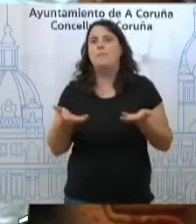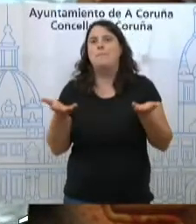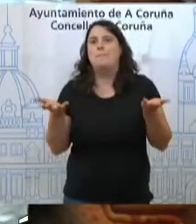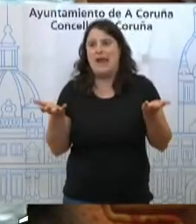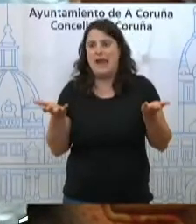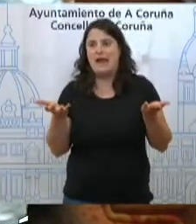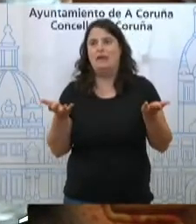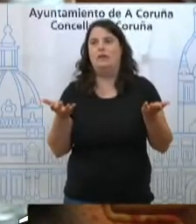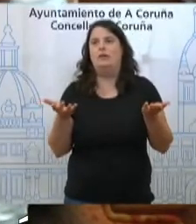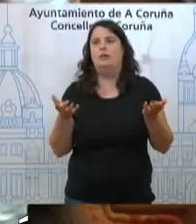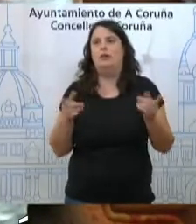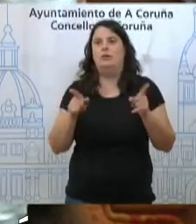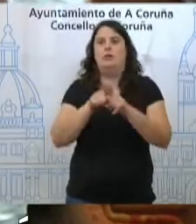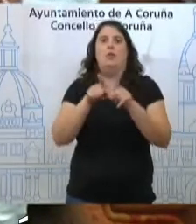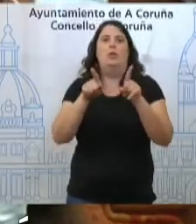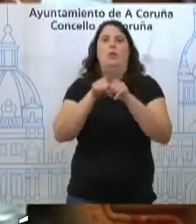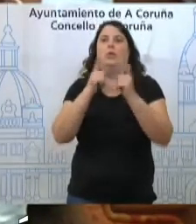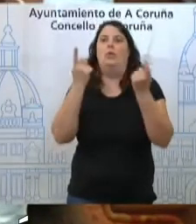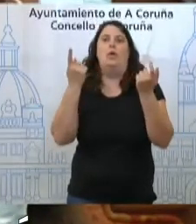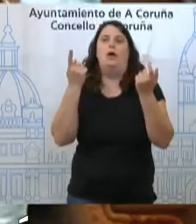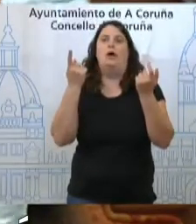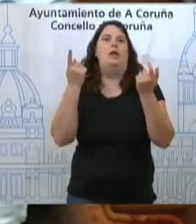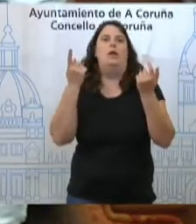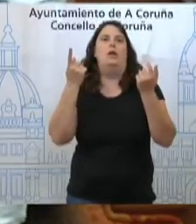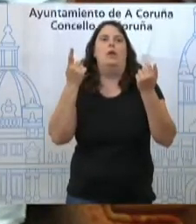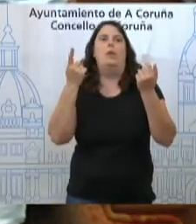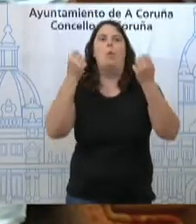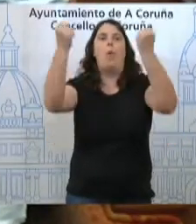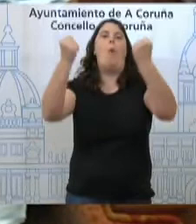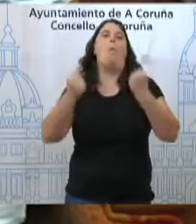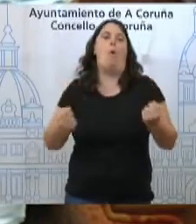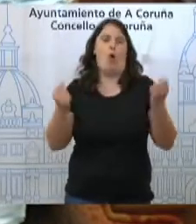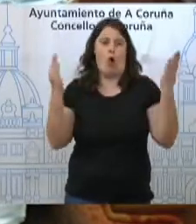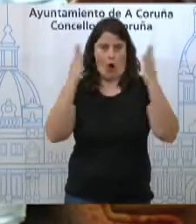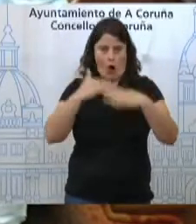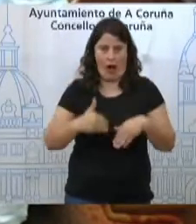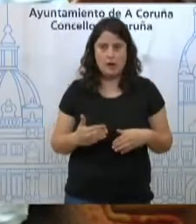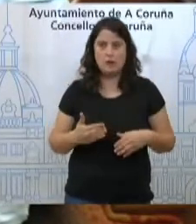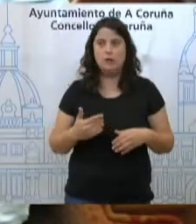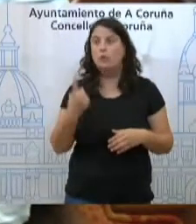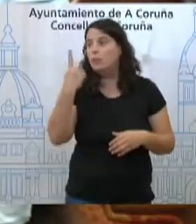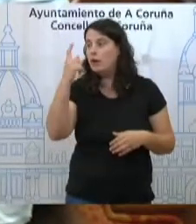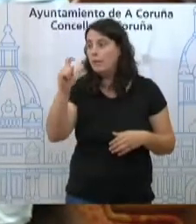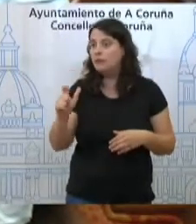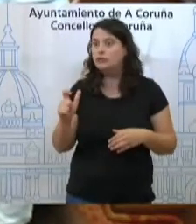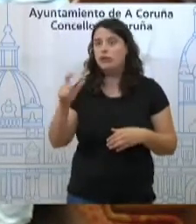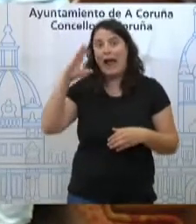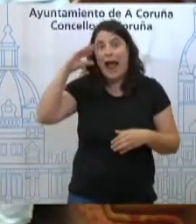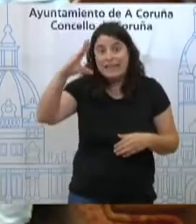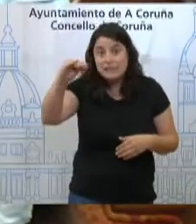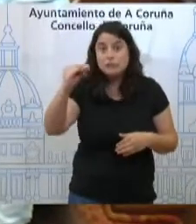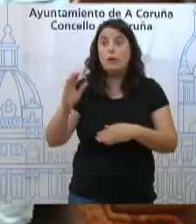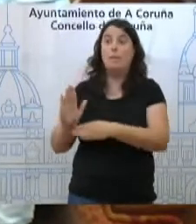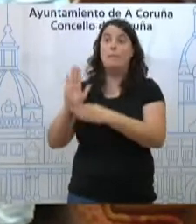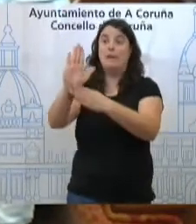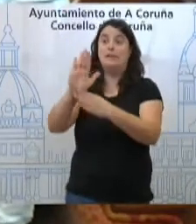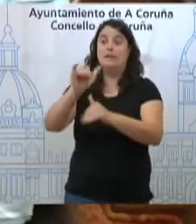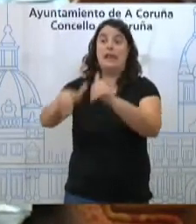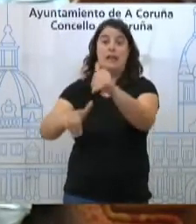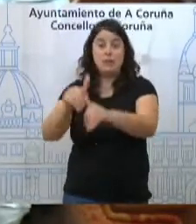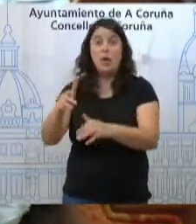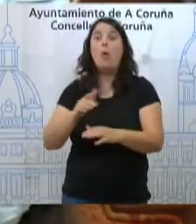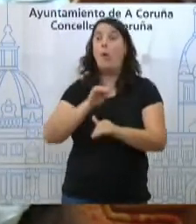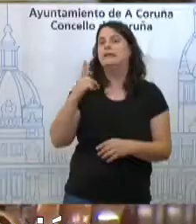tampouco hai tótens aquí, aquí non hai tótens. Se alguén quere presentarse, porque hai xente moi lista, se presenta ás elección, se votan